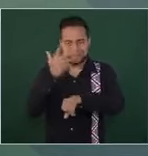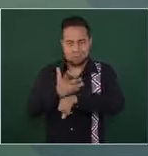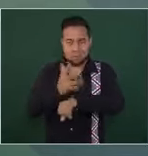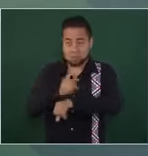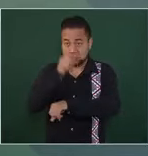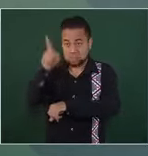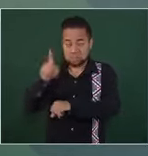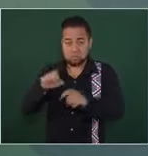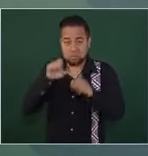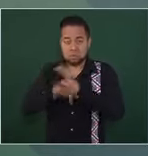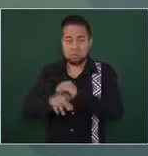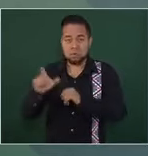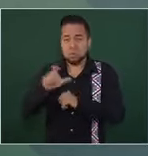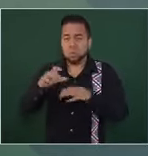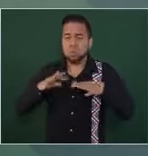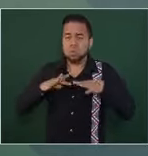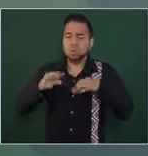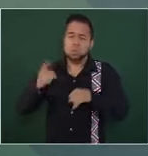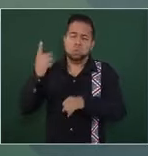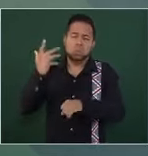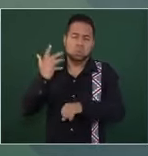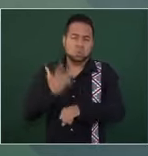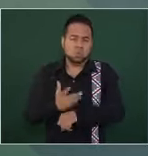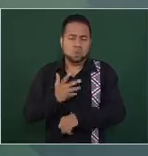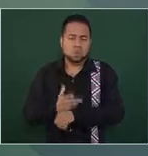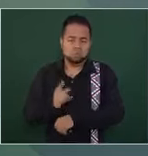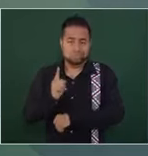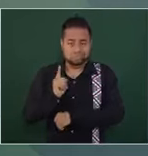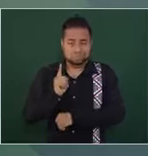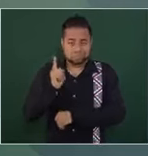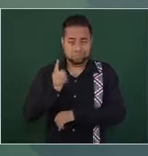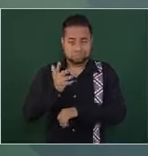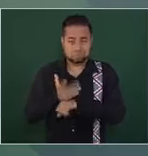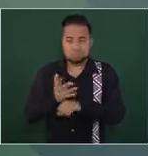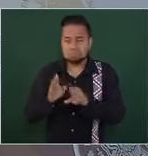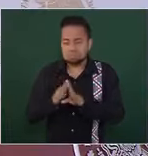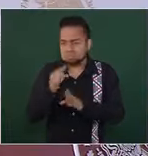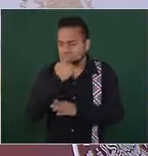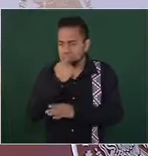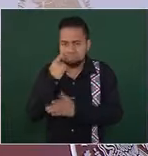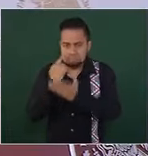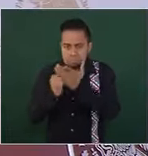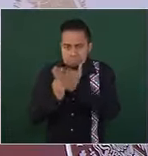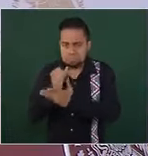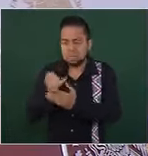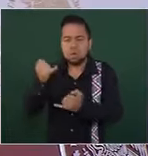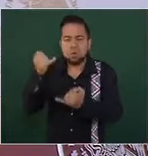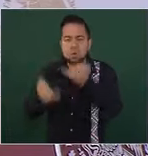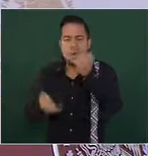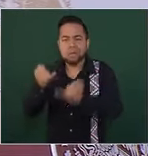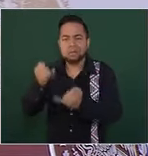desde su fundación se decidió elegir a los jueces